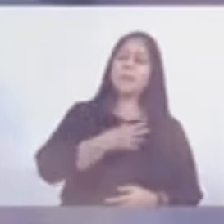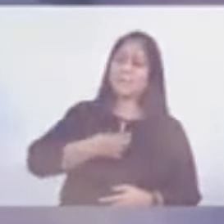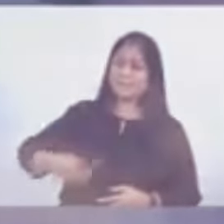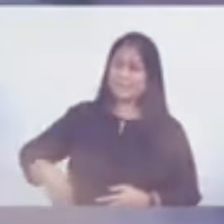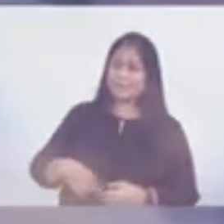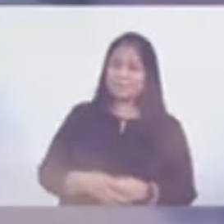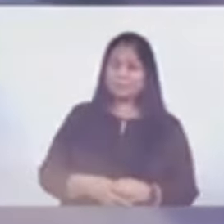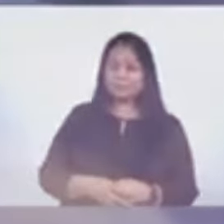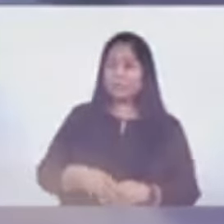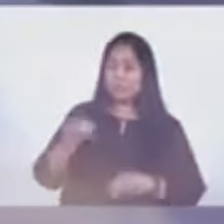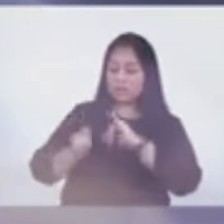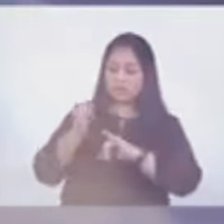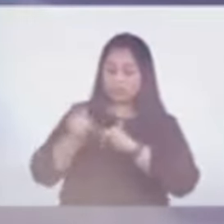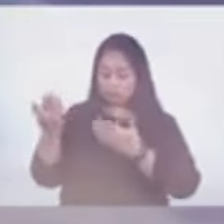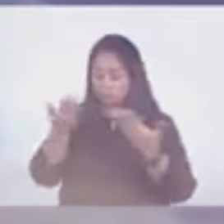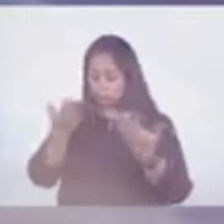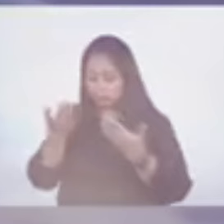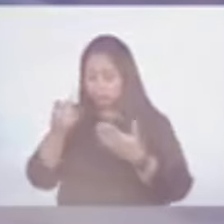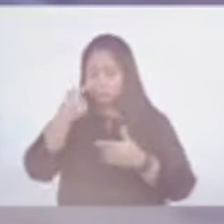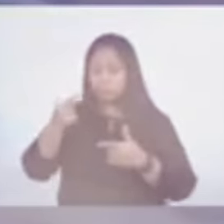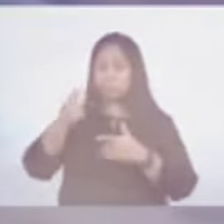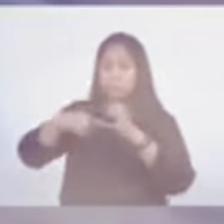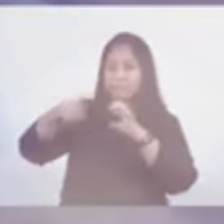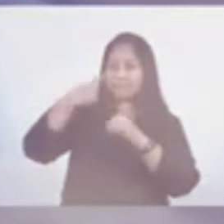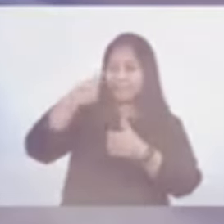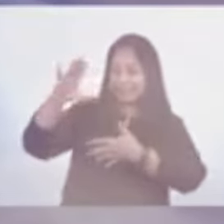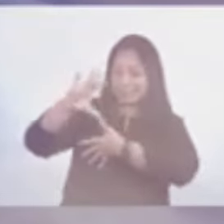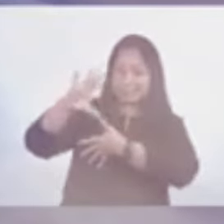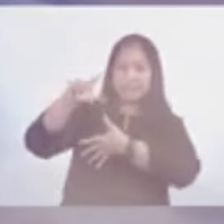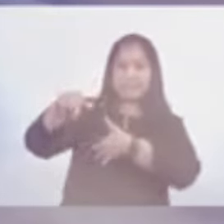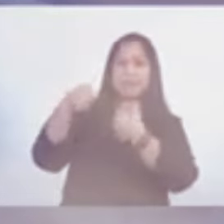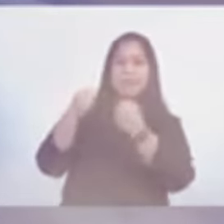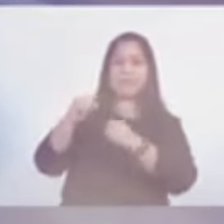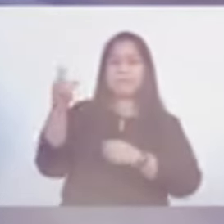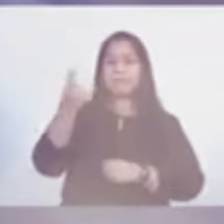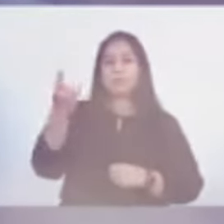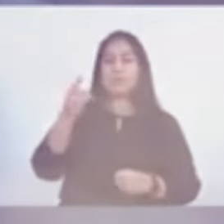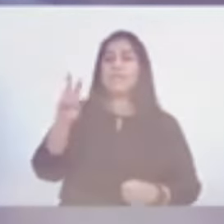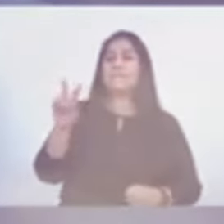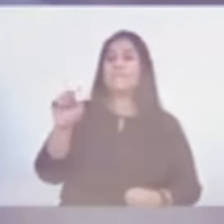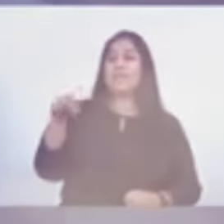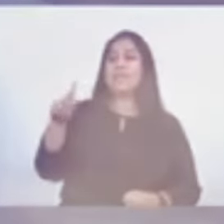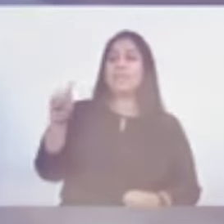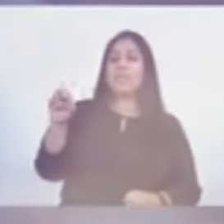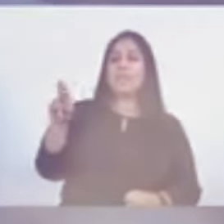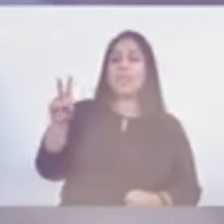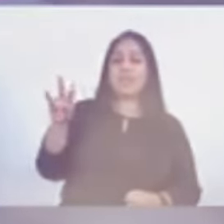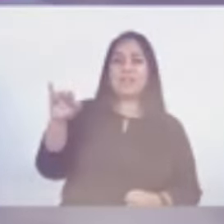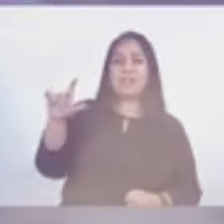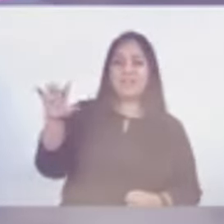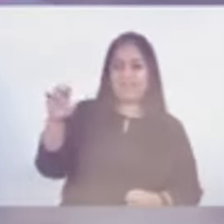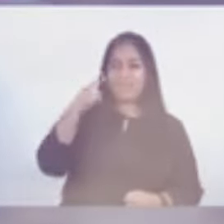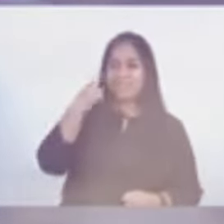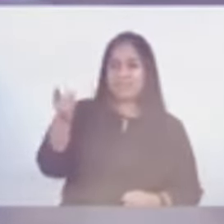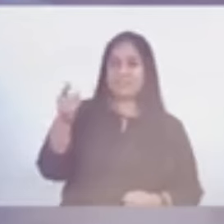Presidente, el último estudio de barómetro de las Américas que hace la Universidad de Vanderbilt, da cuenta de que el